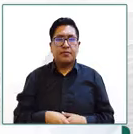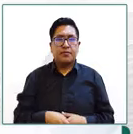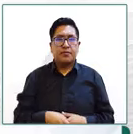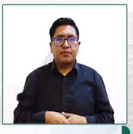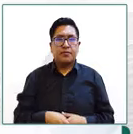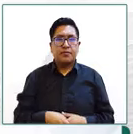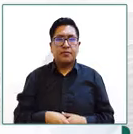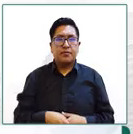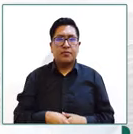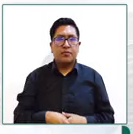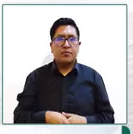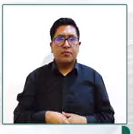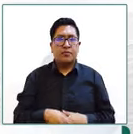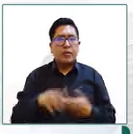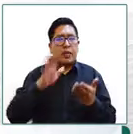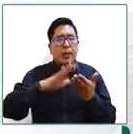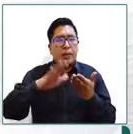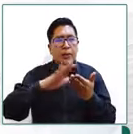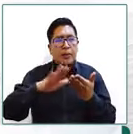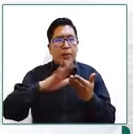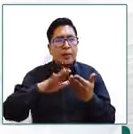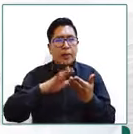mil disculpas si estamos